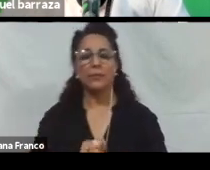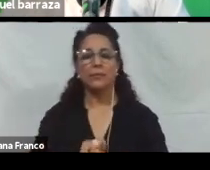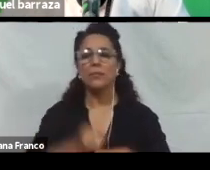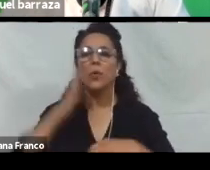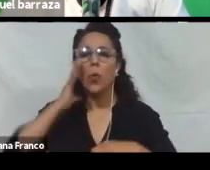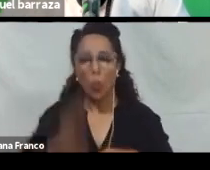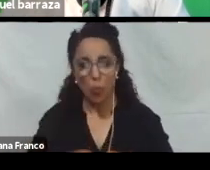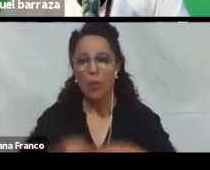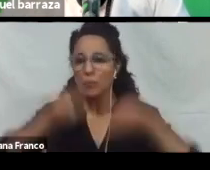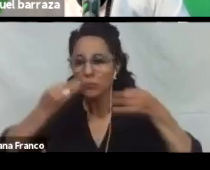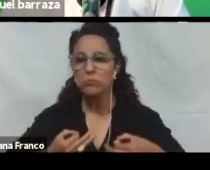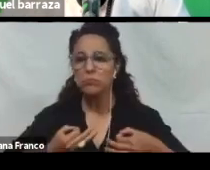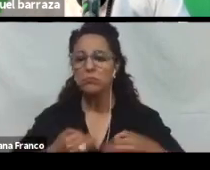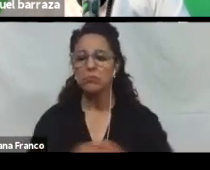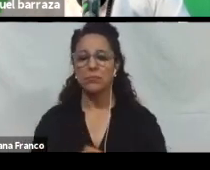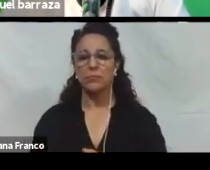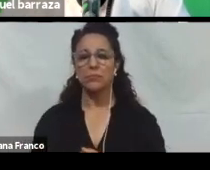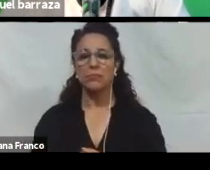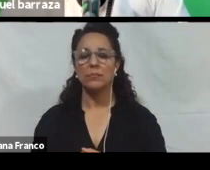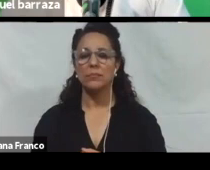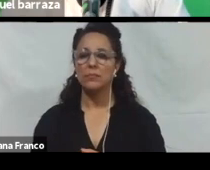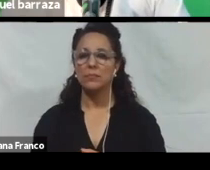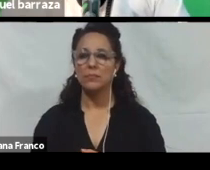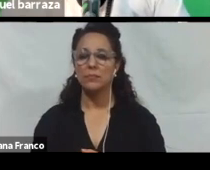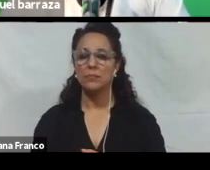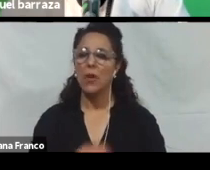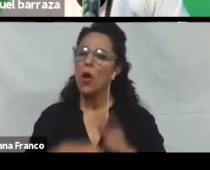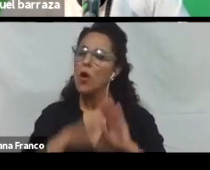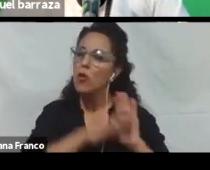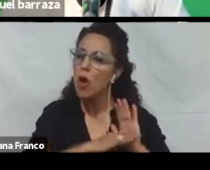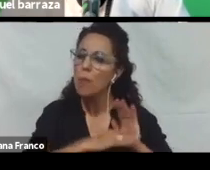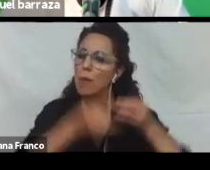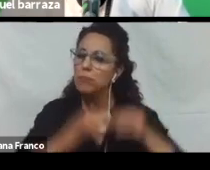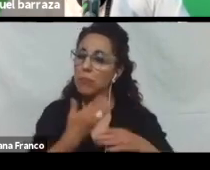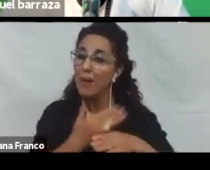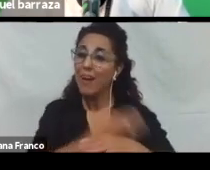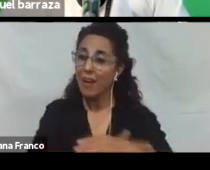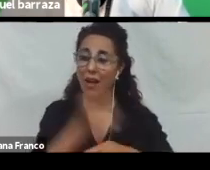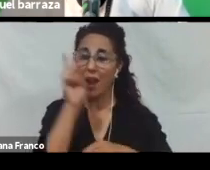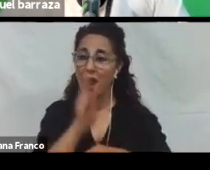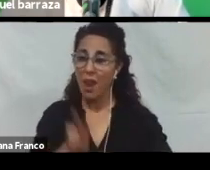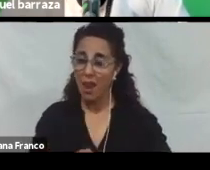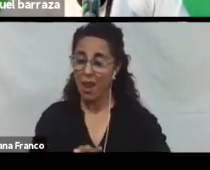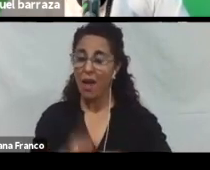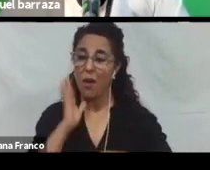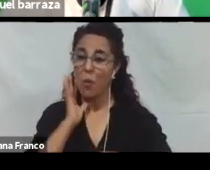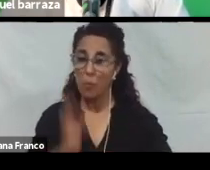Es seguro. Porque cumple. Normas predefinidas. Que podemos leer. Cuáles las normas. está cumpliendo.